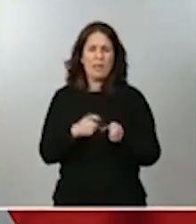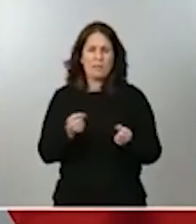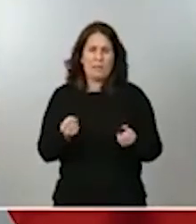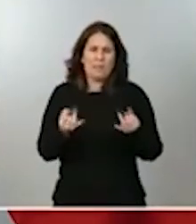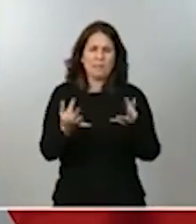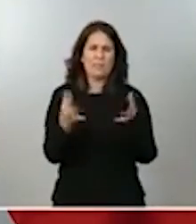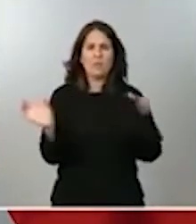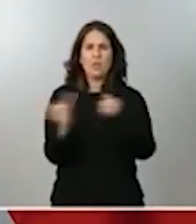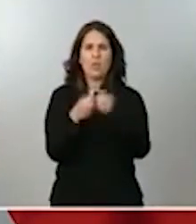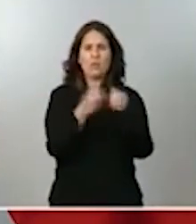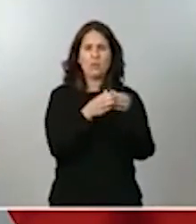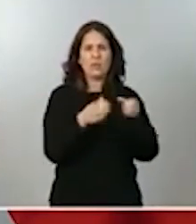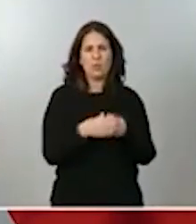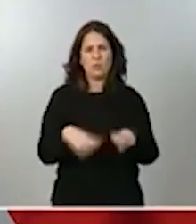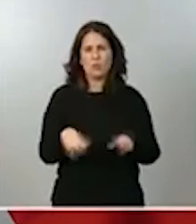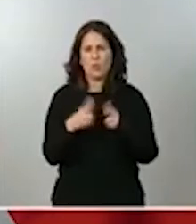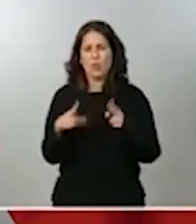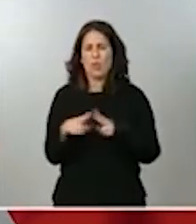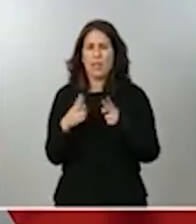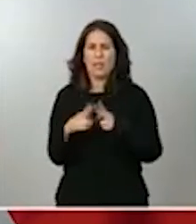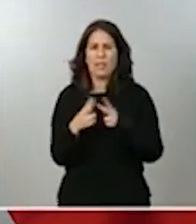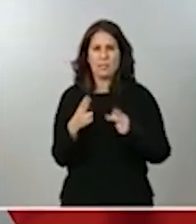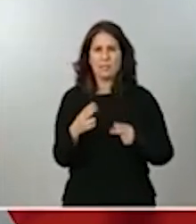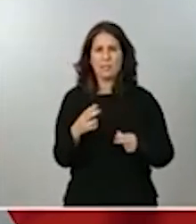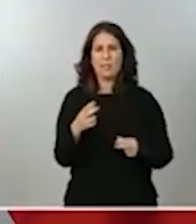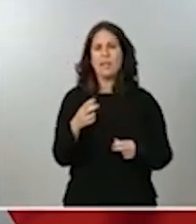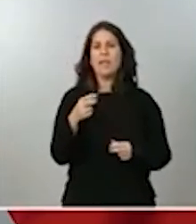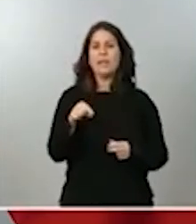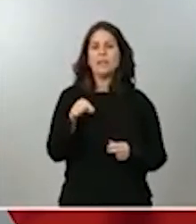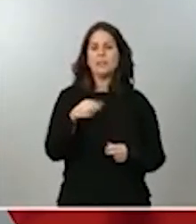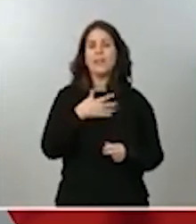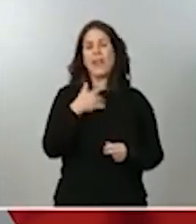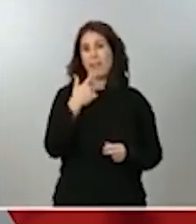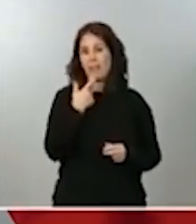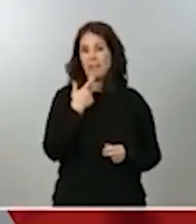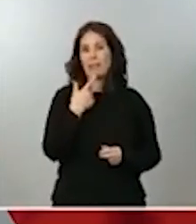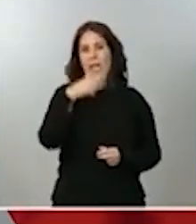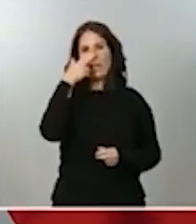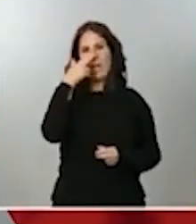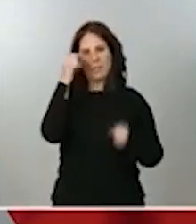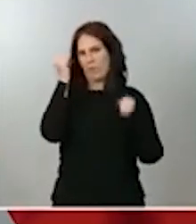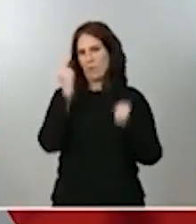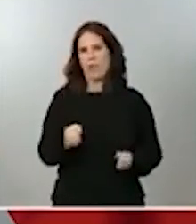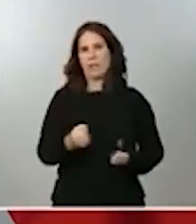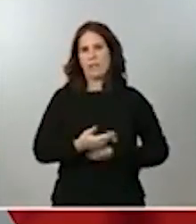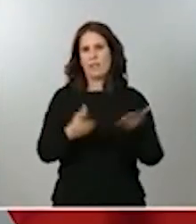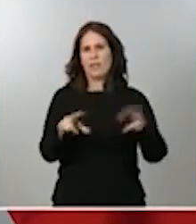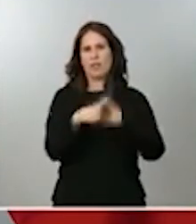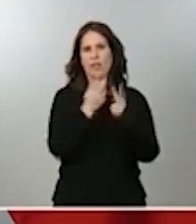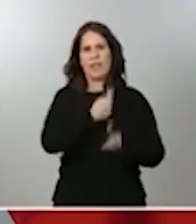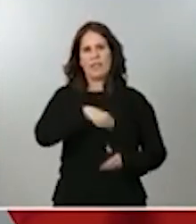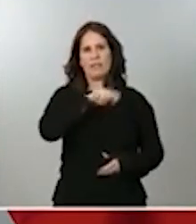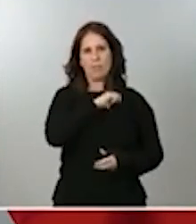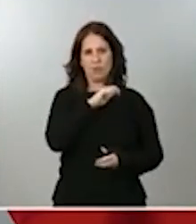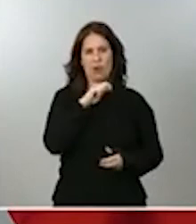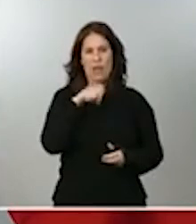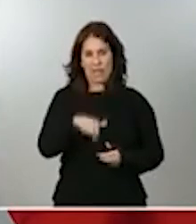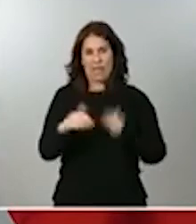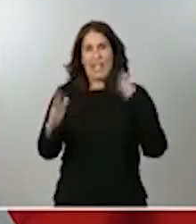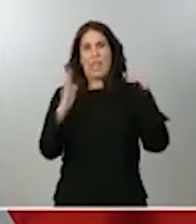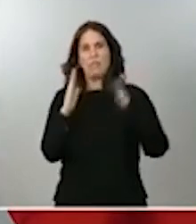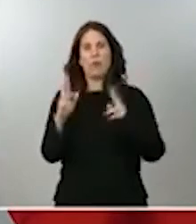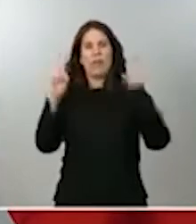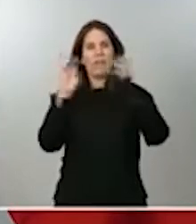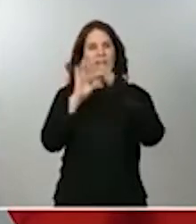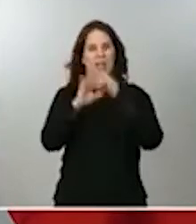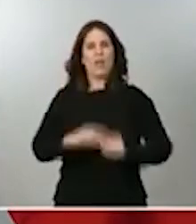sociales acerca de la misma, lo que indica el enorme interés que hay en la sociedad española en esta época respecto de la igualdad de